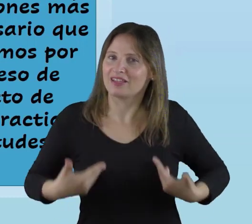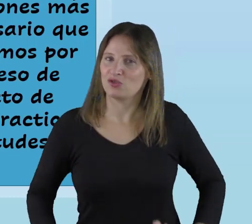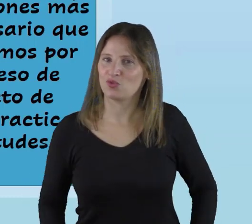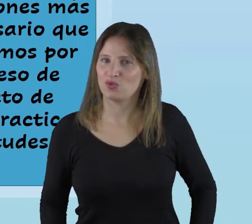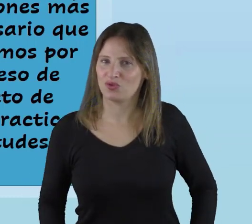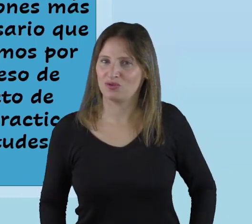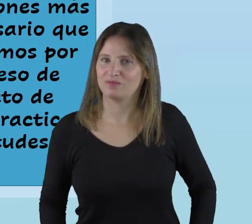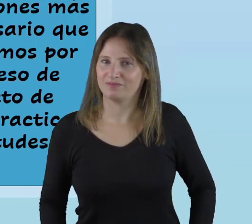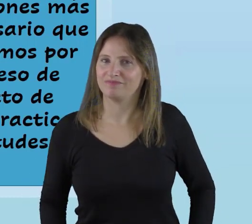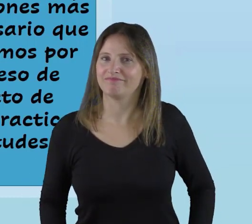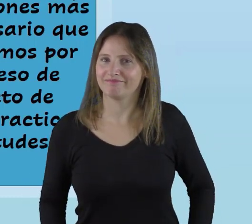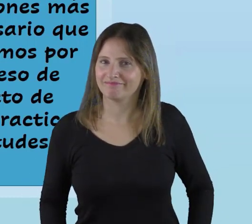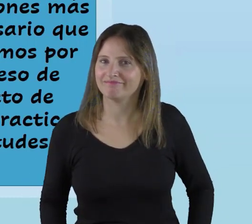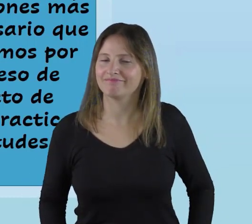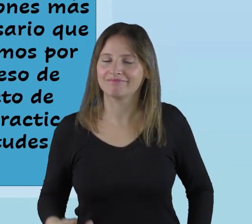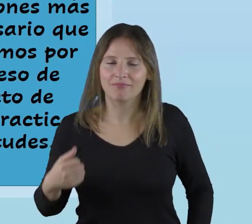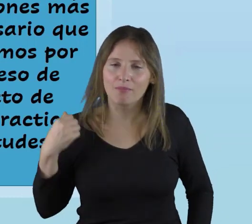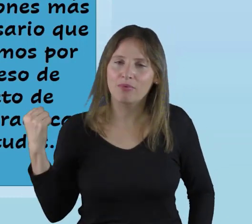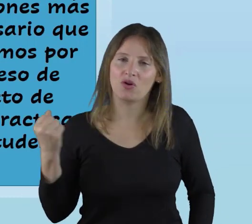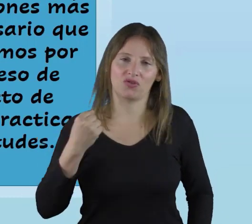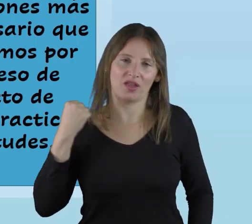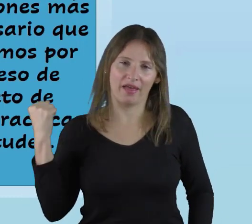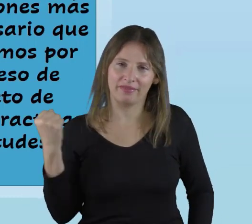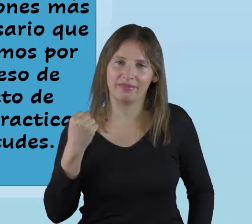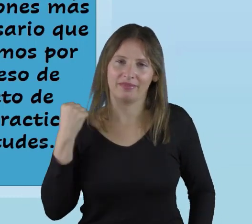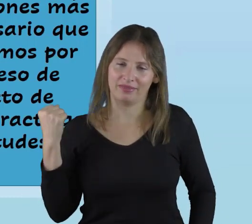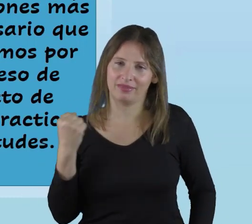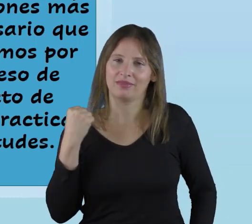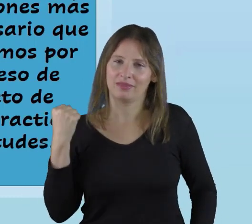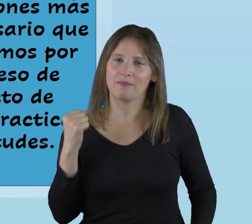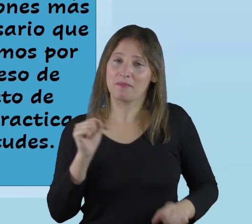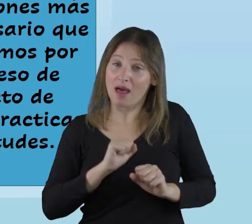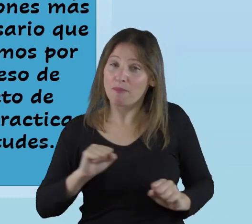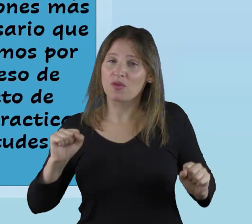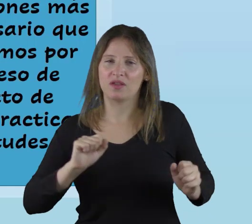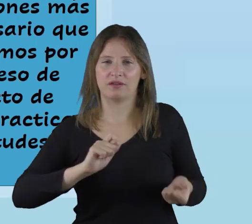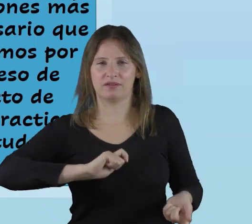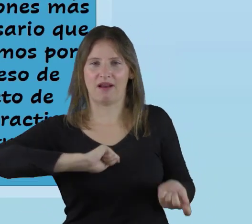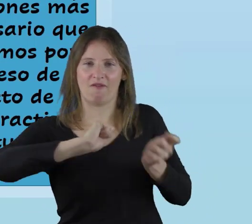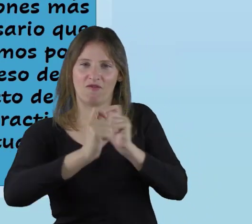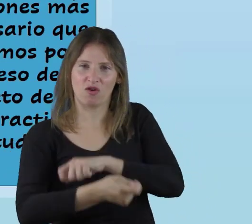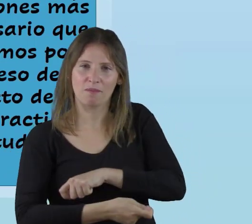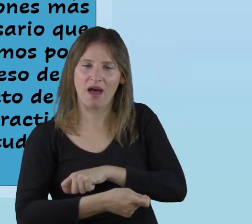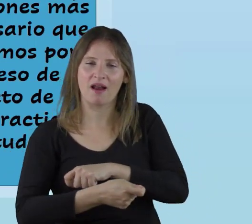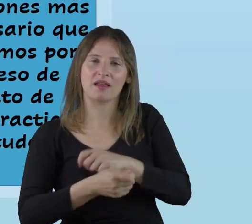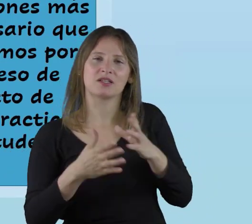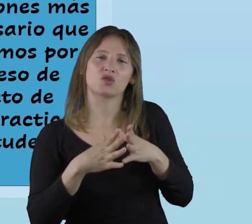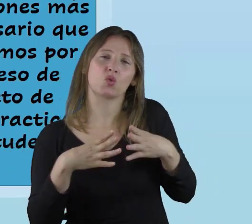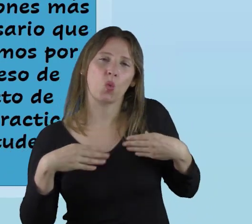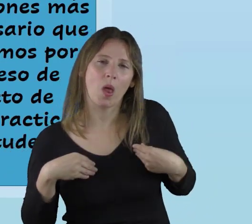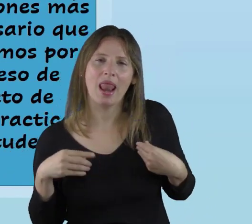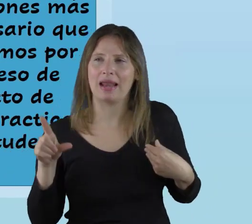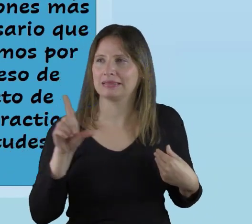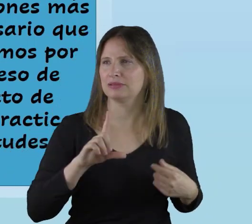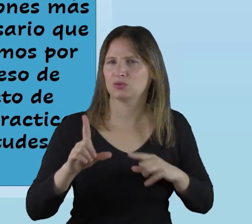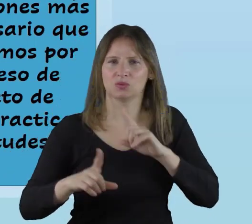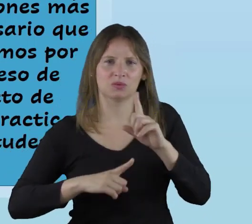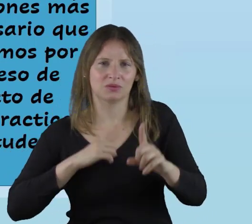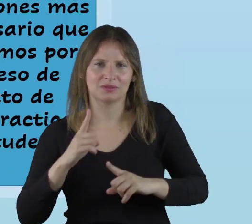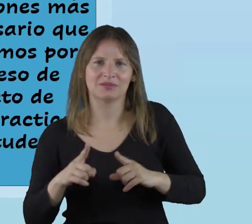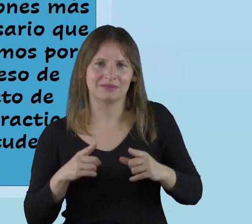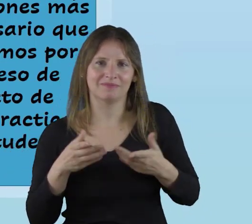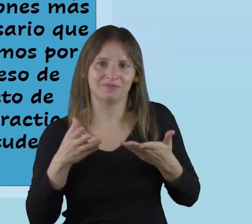la actitud la actitud es el ingrediente más importante para transformar